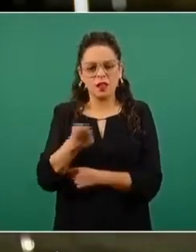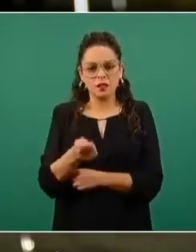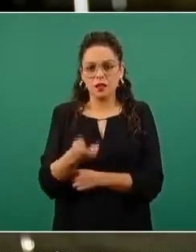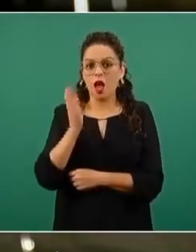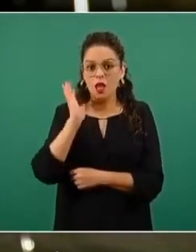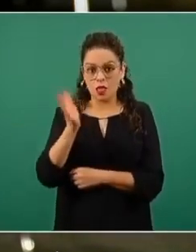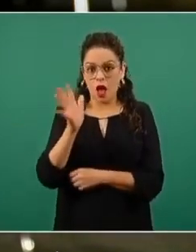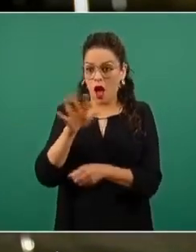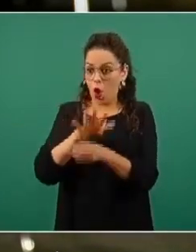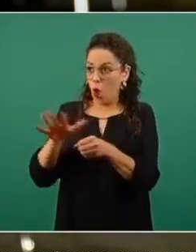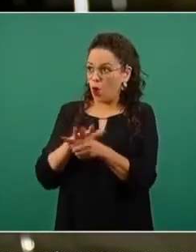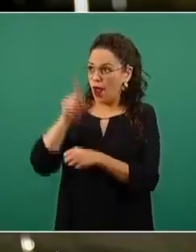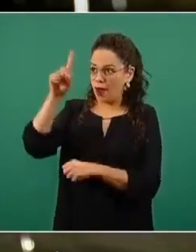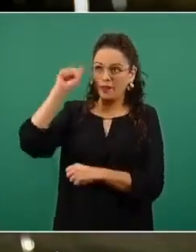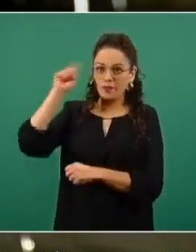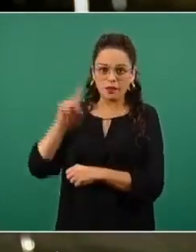ya a nivel local en Zacatecas.